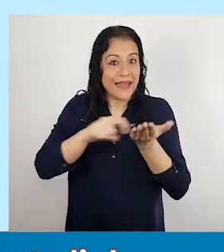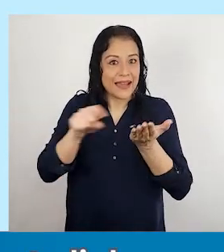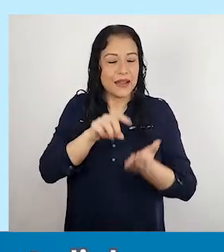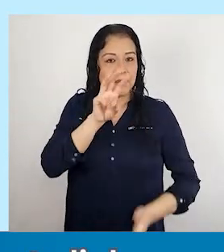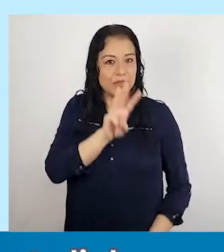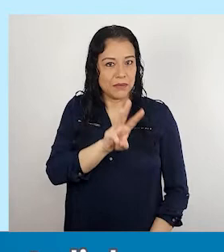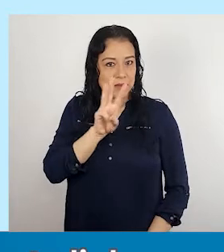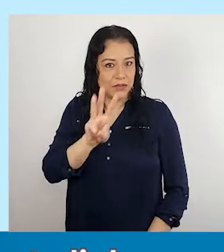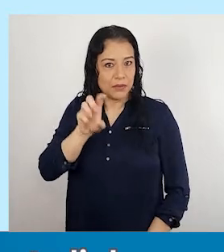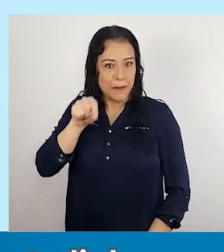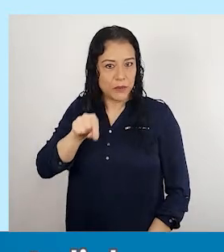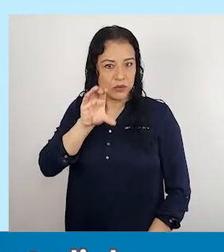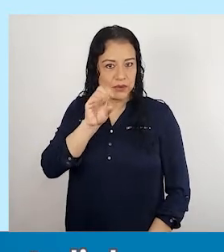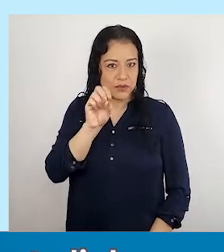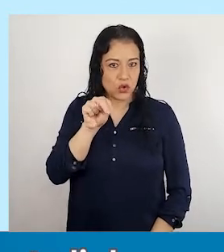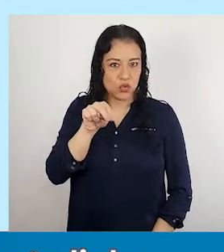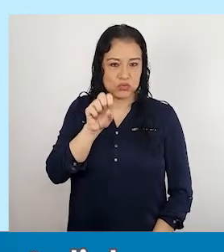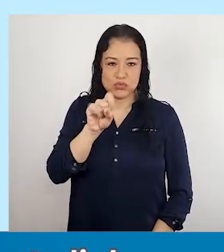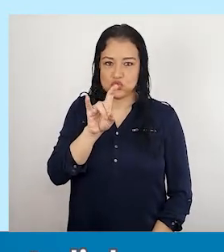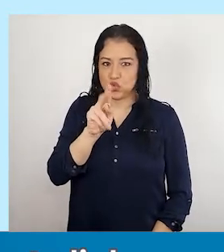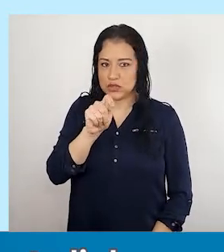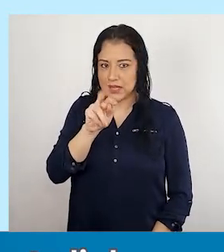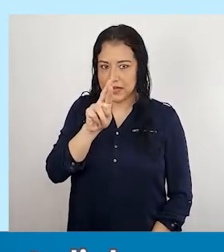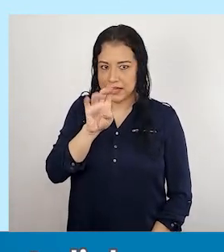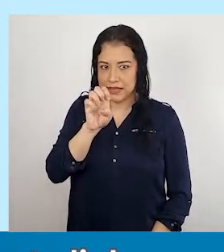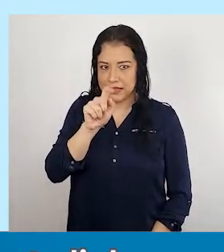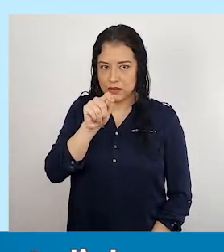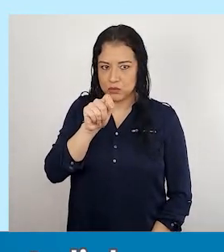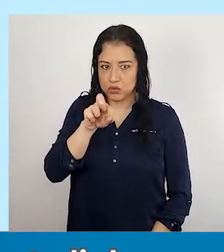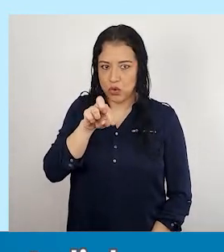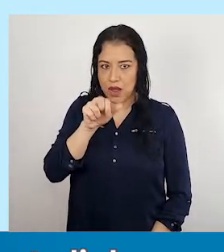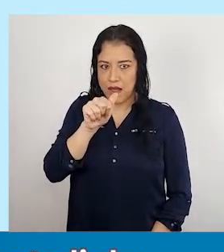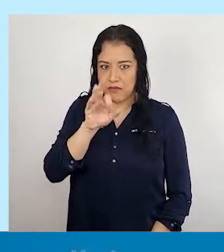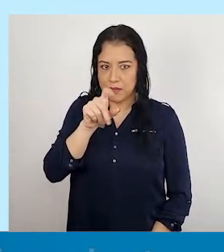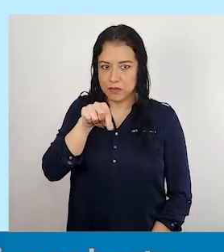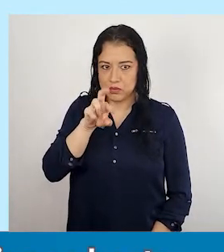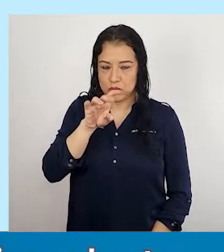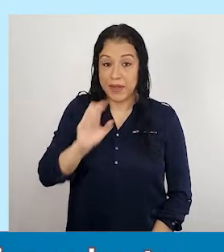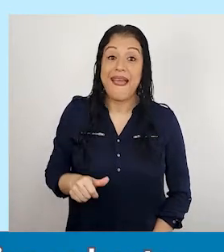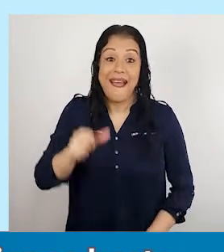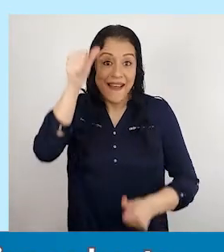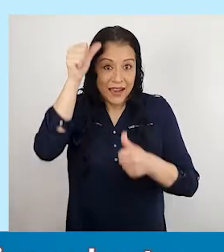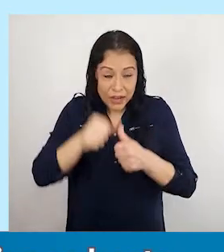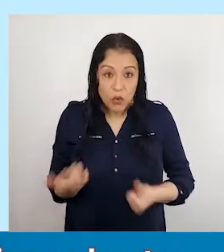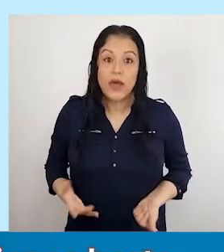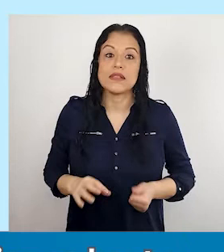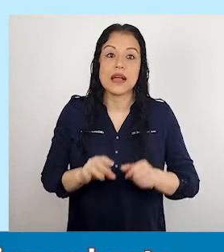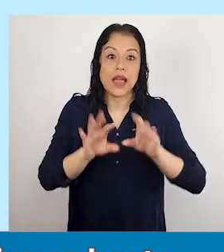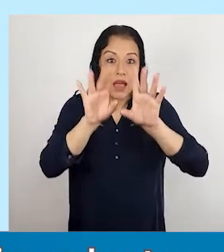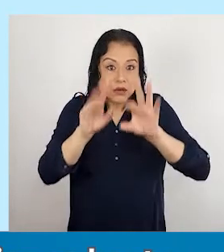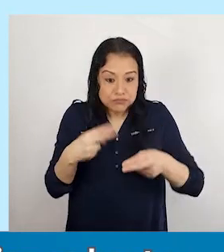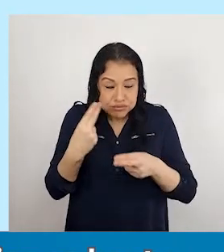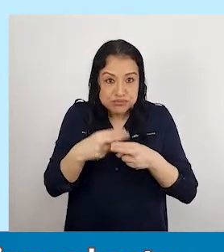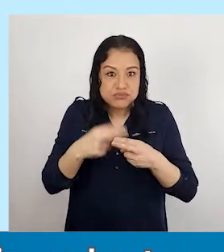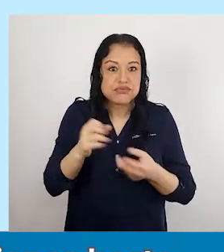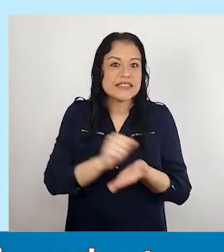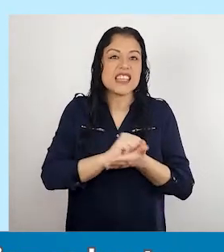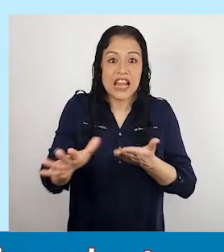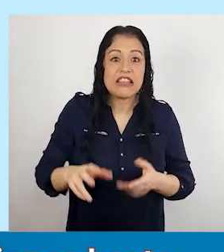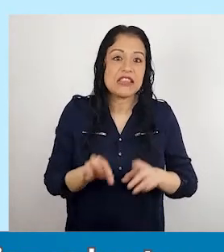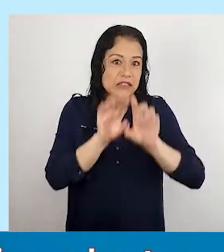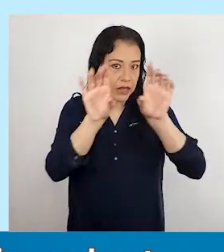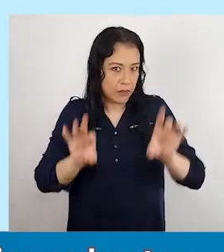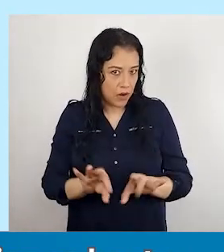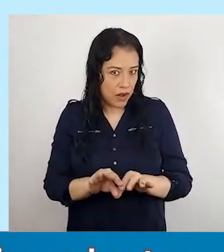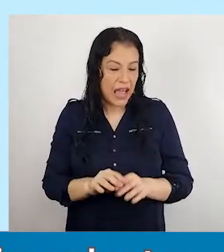.consultaretiroafp.p Recuerda que el trámite es virtual y